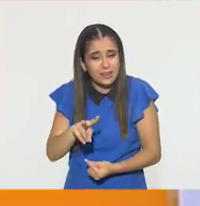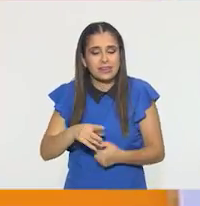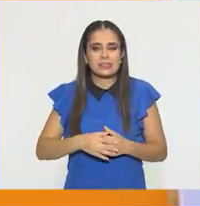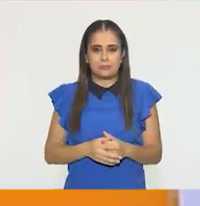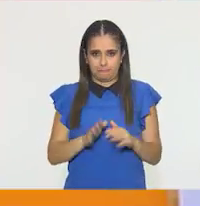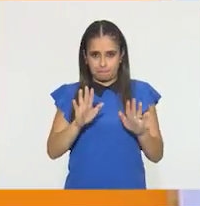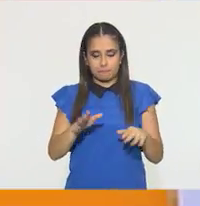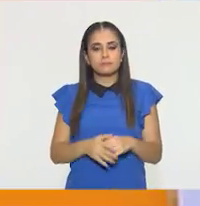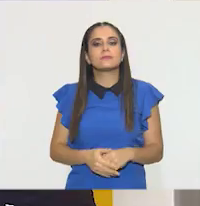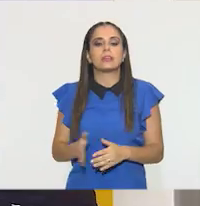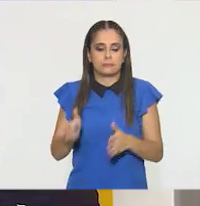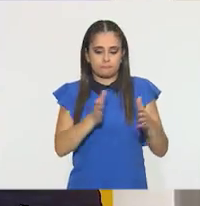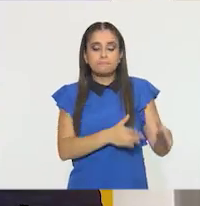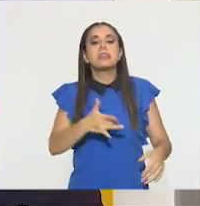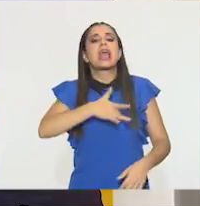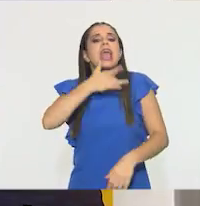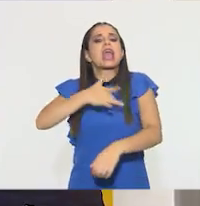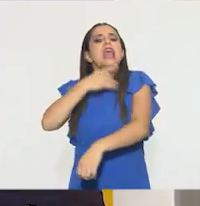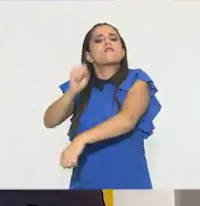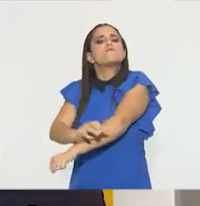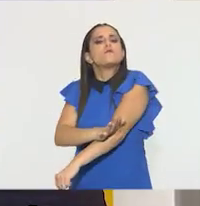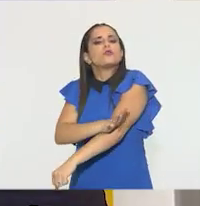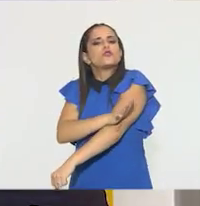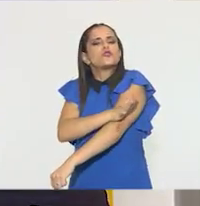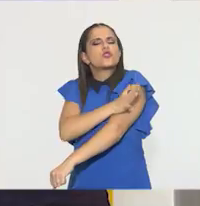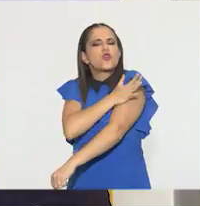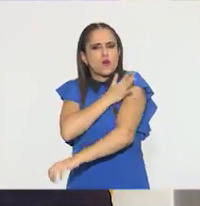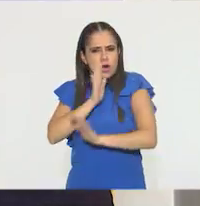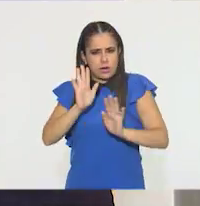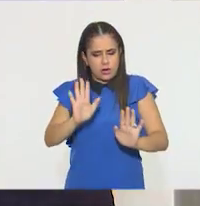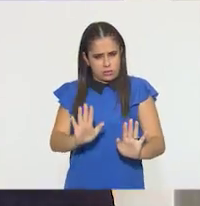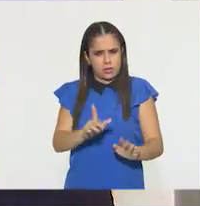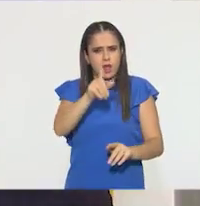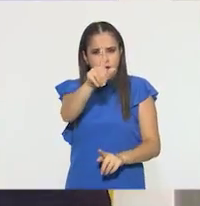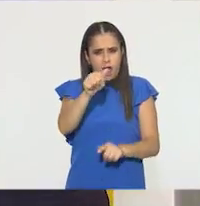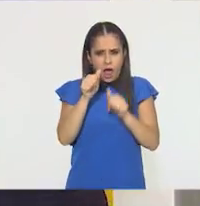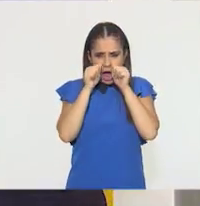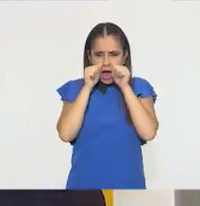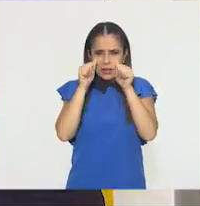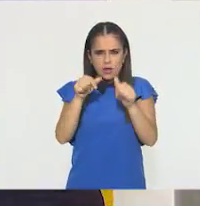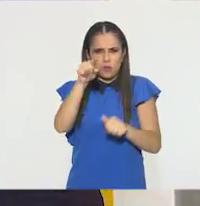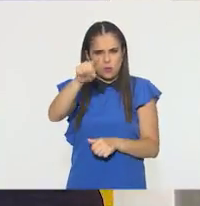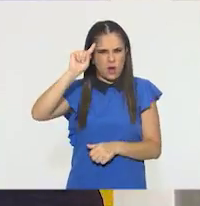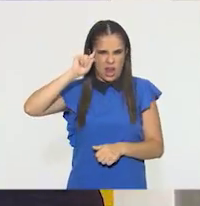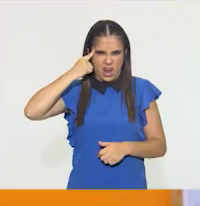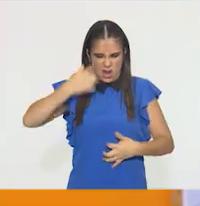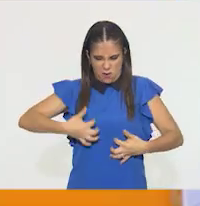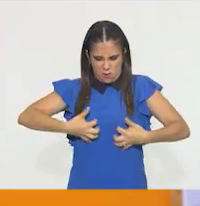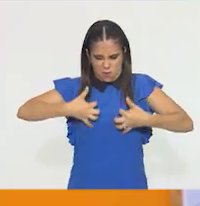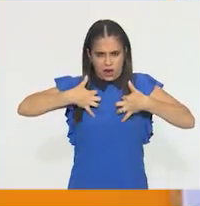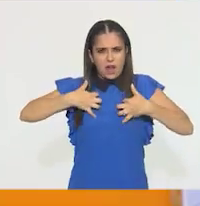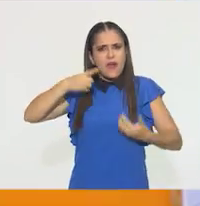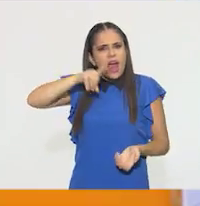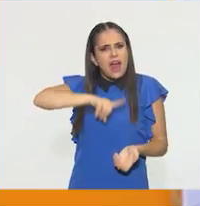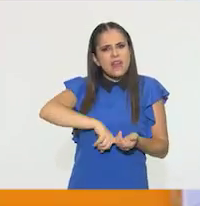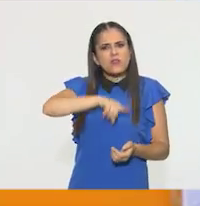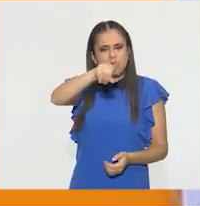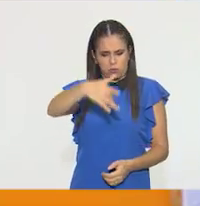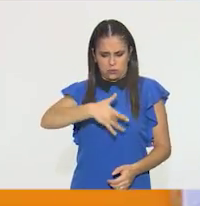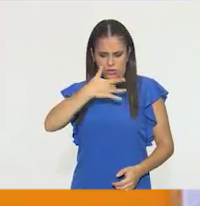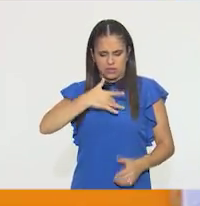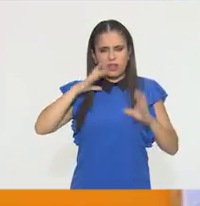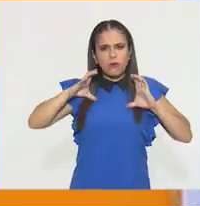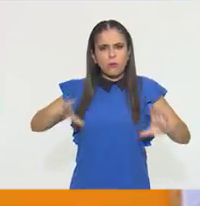vamos con las emociones. Ajá. Pongan atención. Cuando estás enojado, ¿cómo te sientes? ¿Cómo sientes el cuerpo?